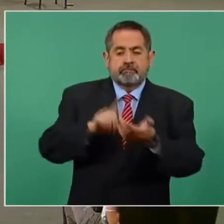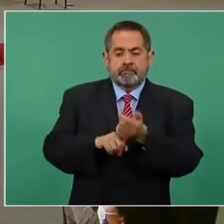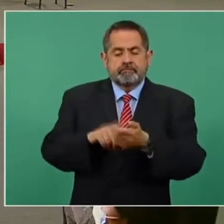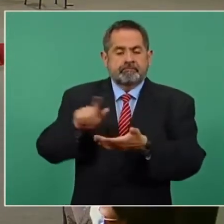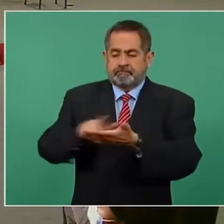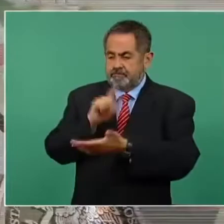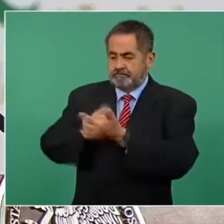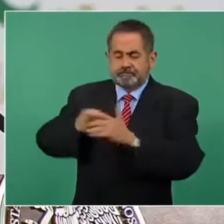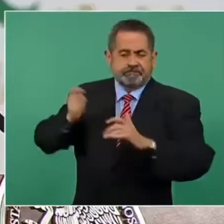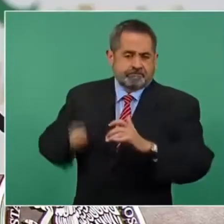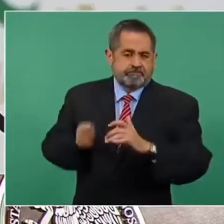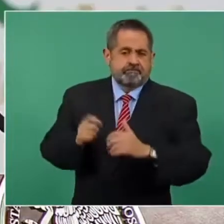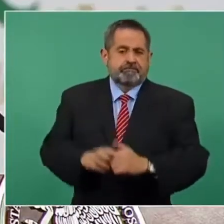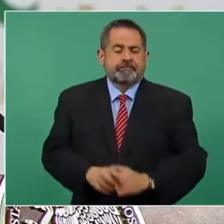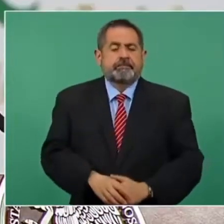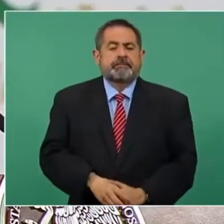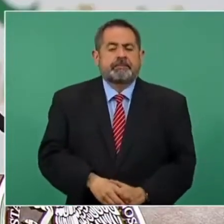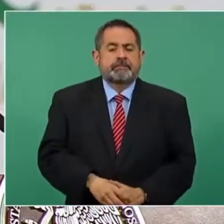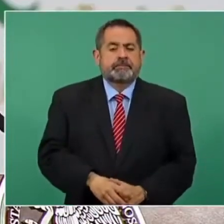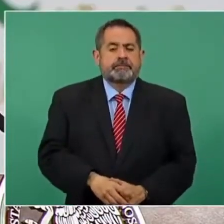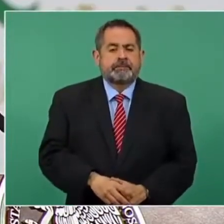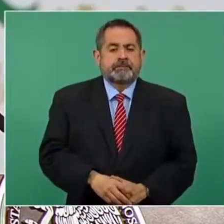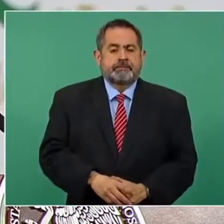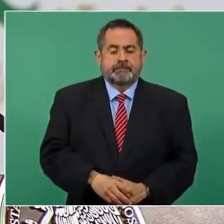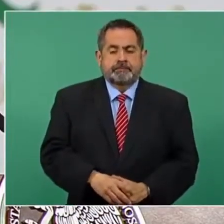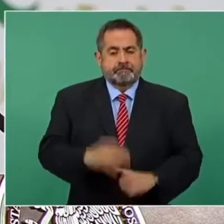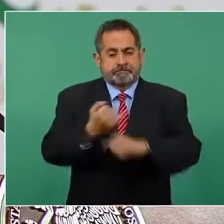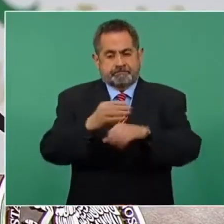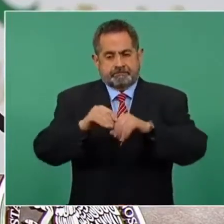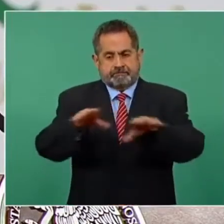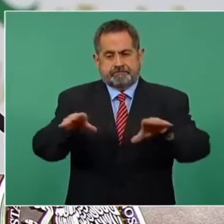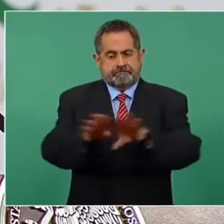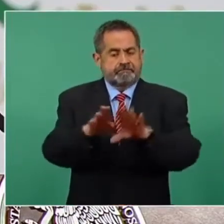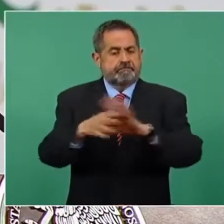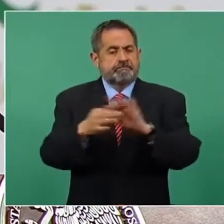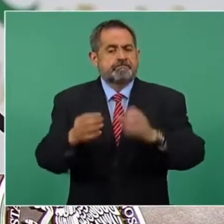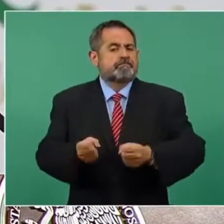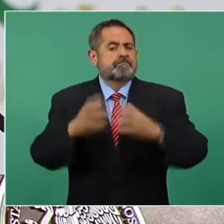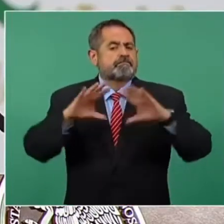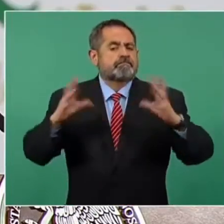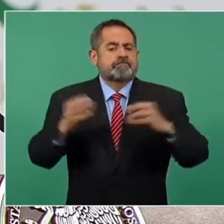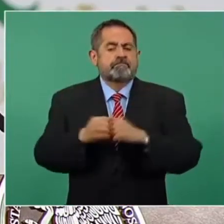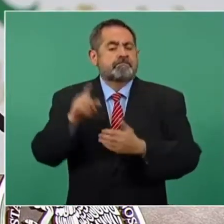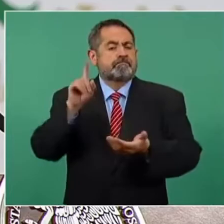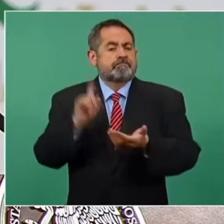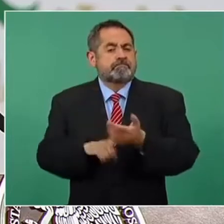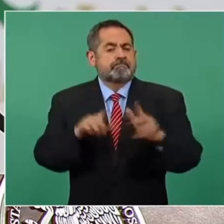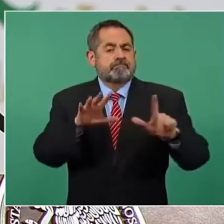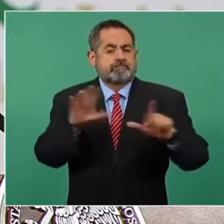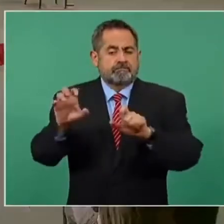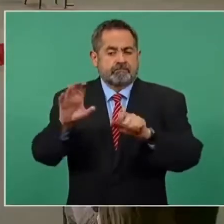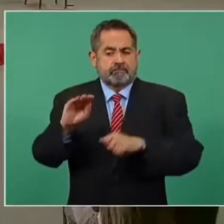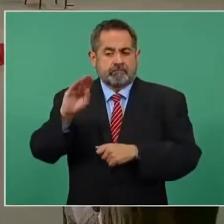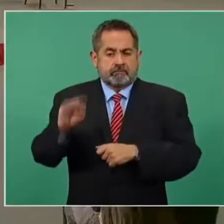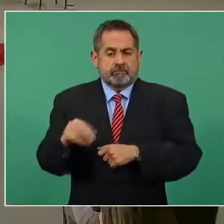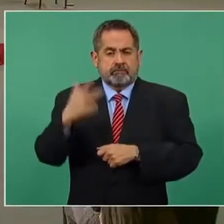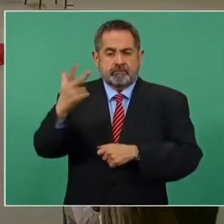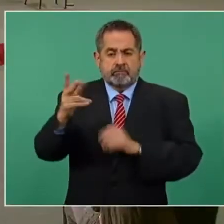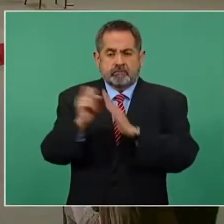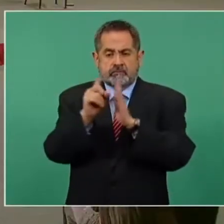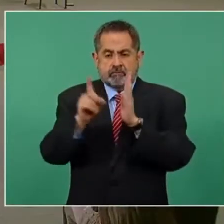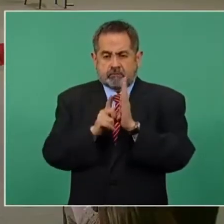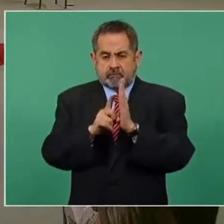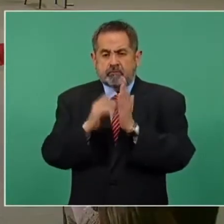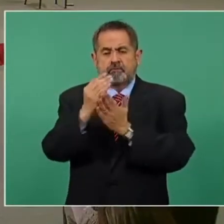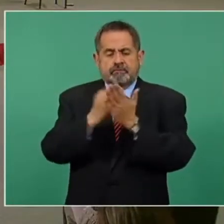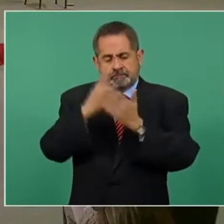decreto emitido. Quiero informar que a la fecha se han presentado mil 798 solicitudes